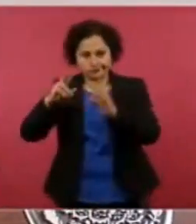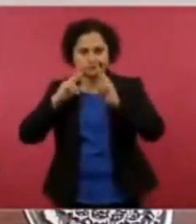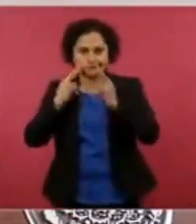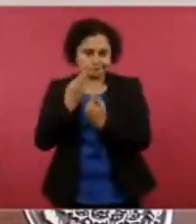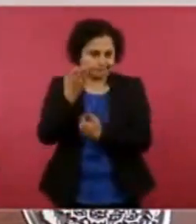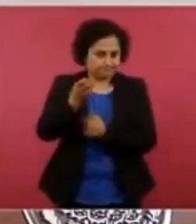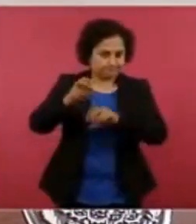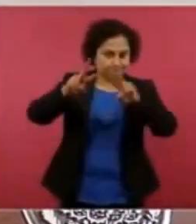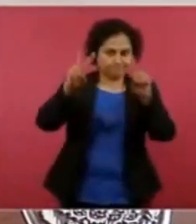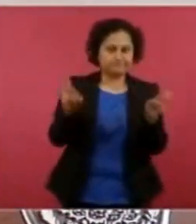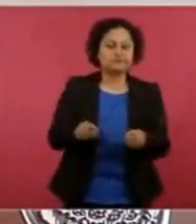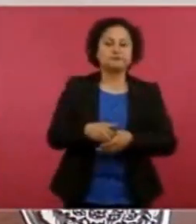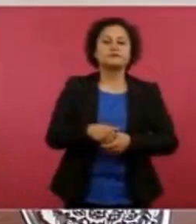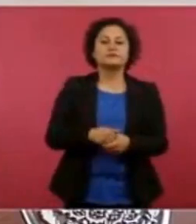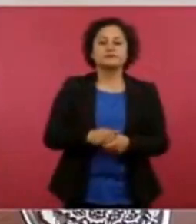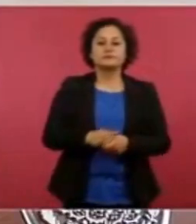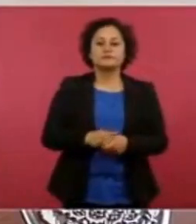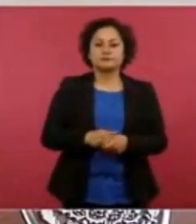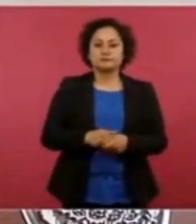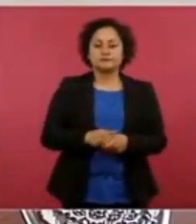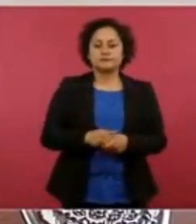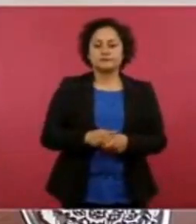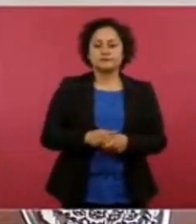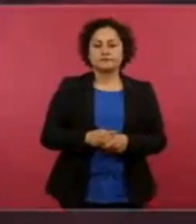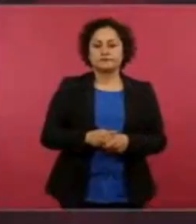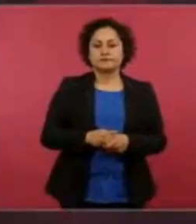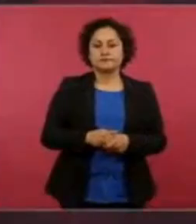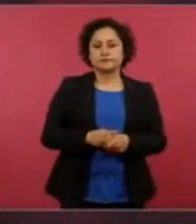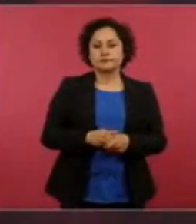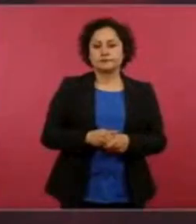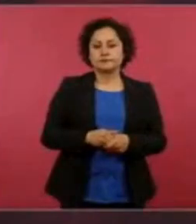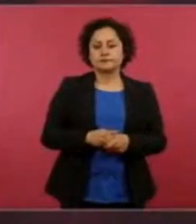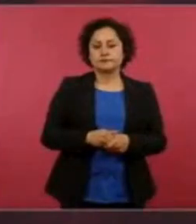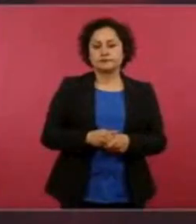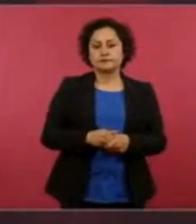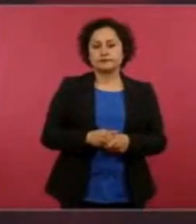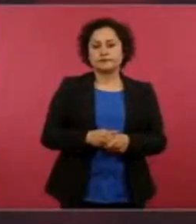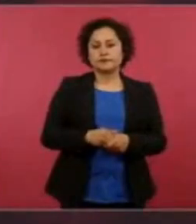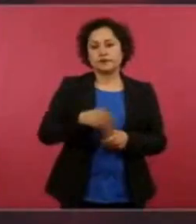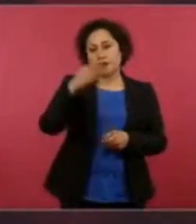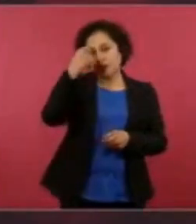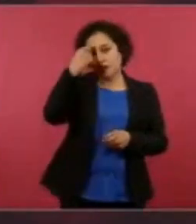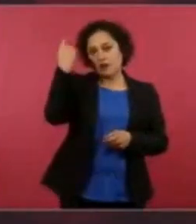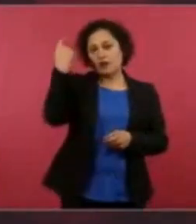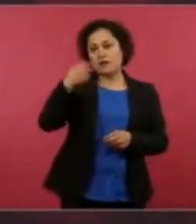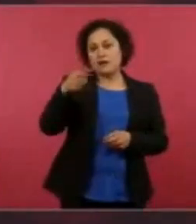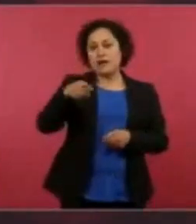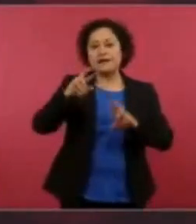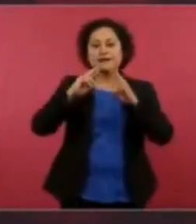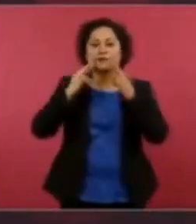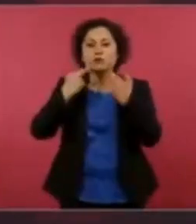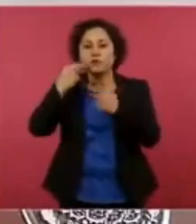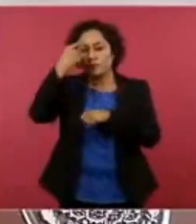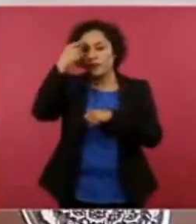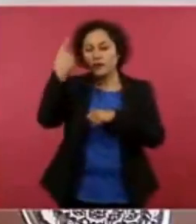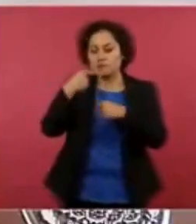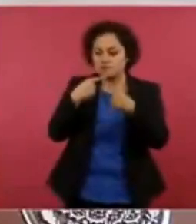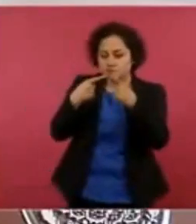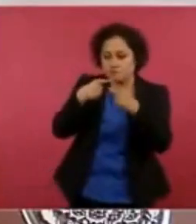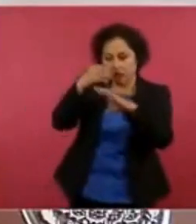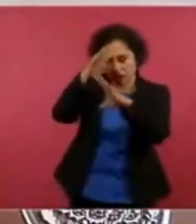para que nos pongamos de acuerdo, porque todavía,